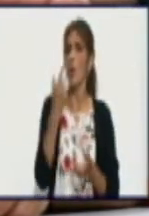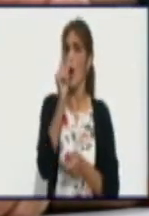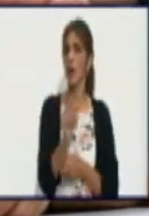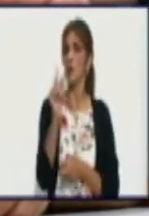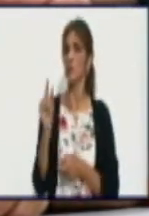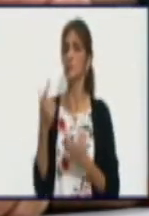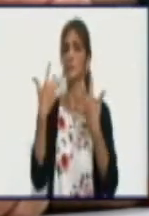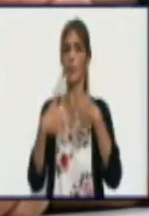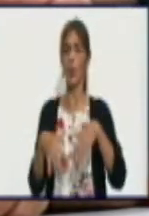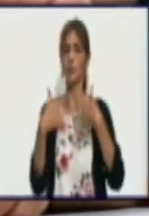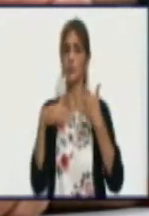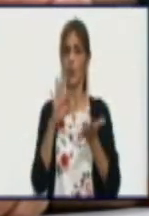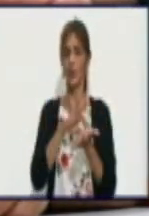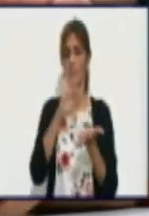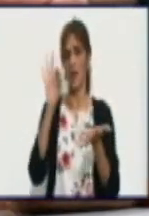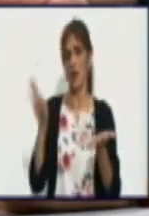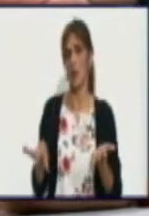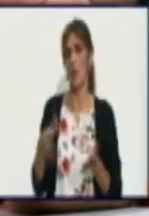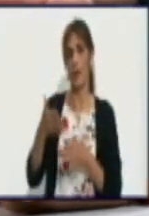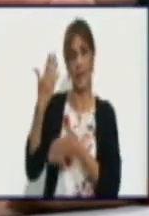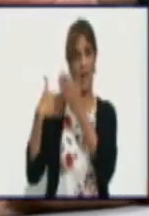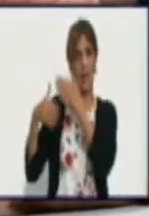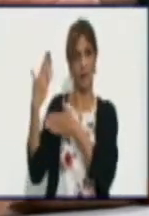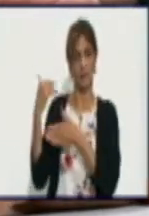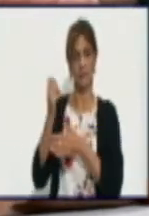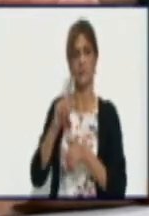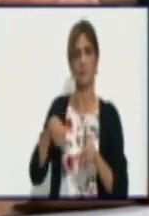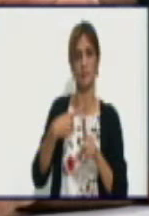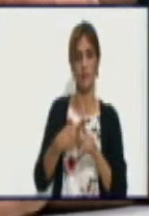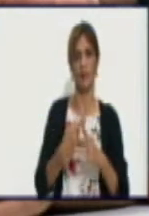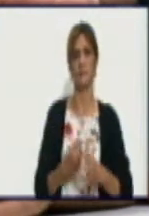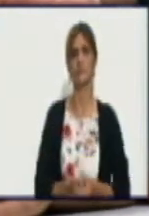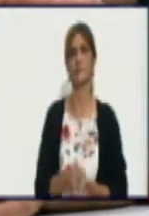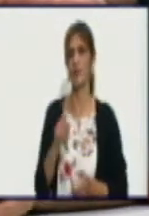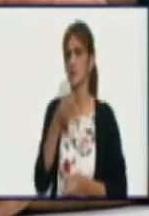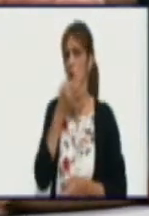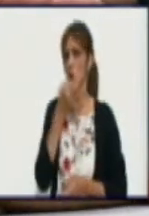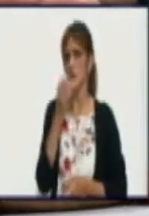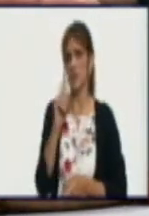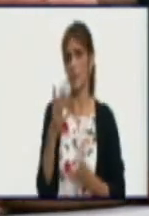341 pesos el quintal. Eso no lleva mucha explicación.